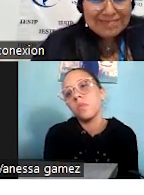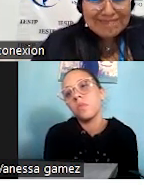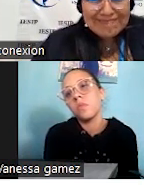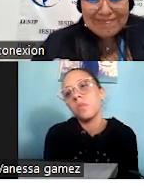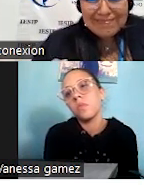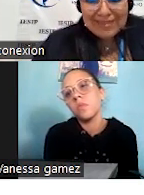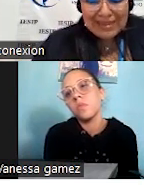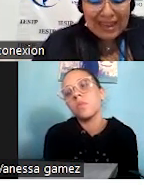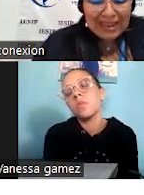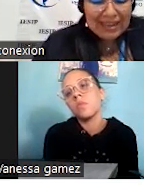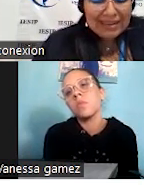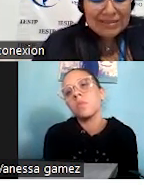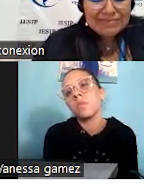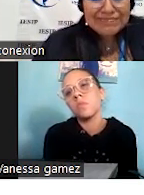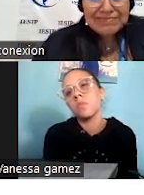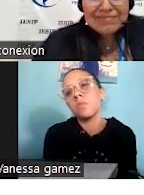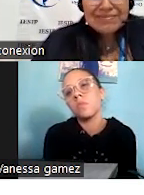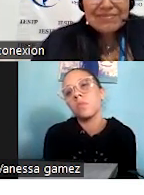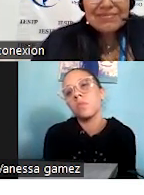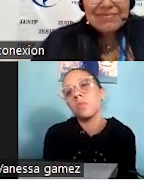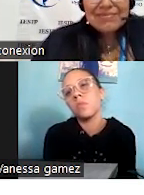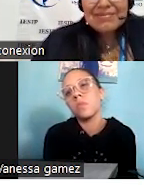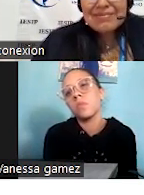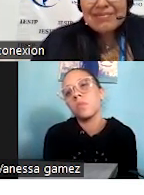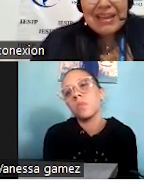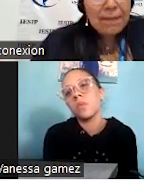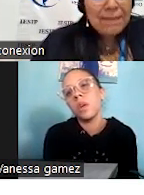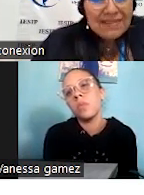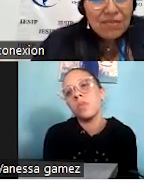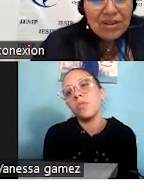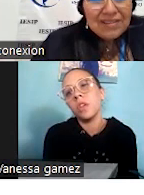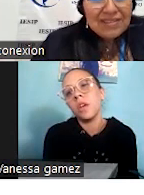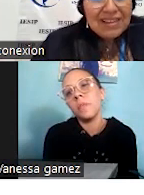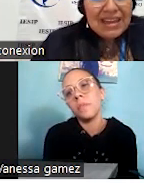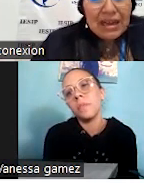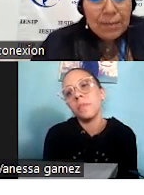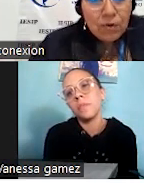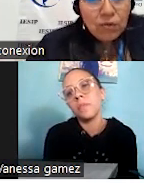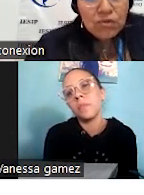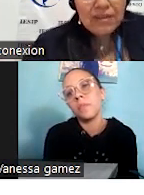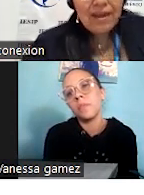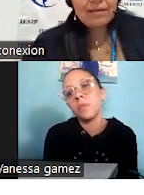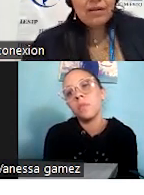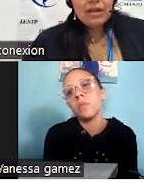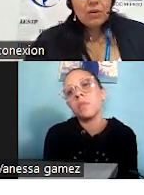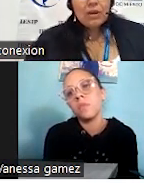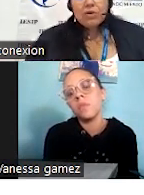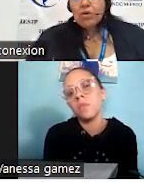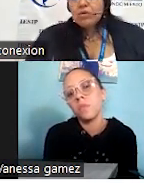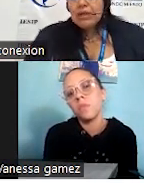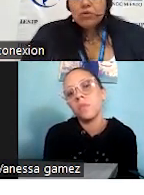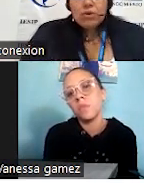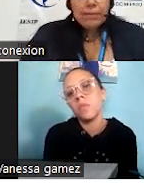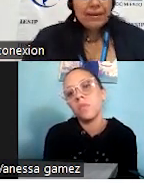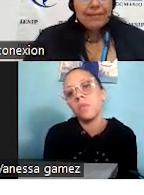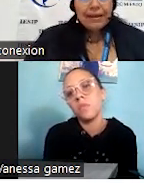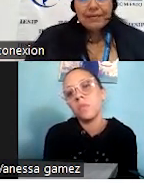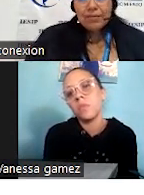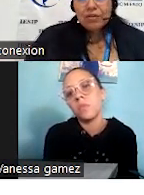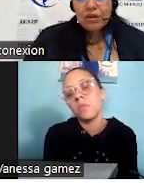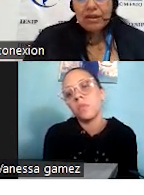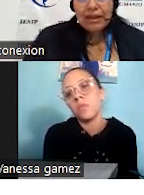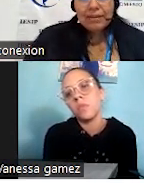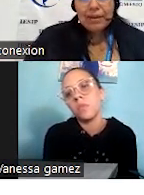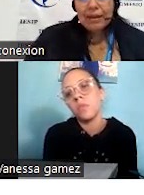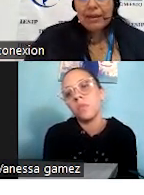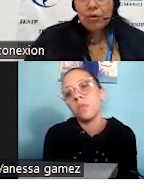tan, tan, tan, tan a profundidad. Igual que un hotel, tú le prestas